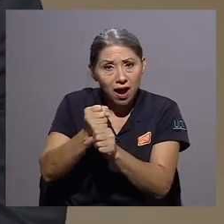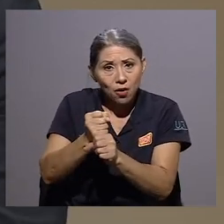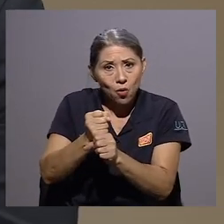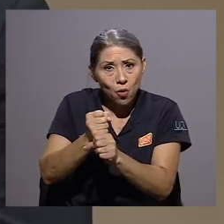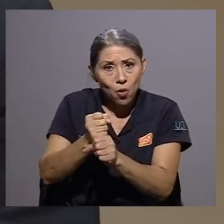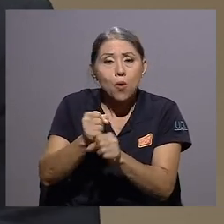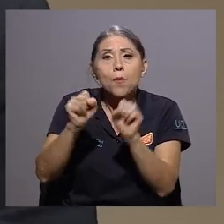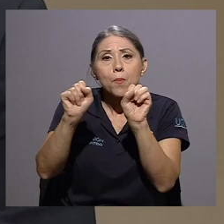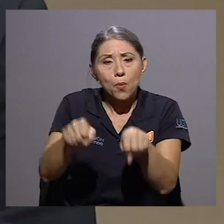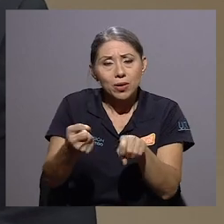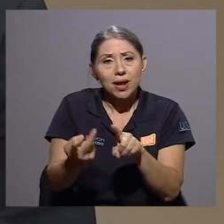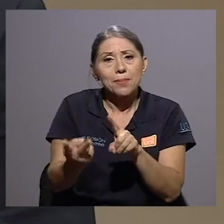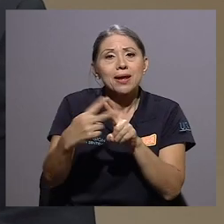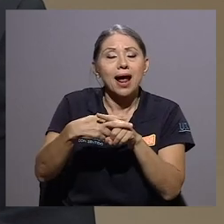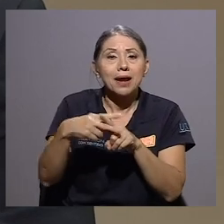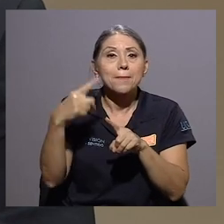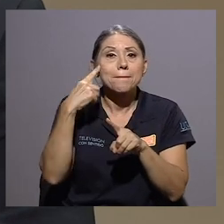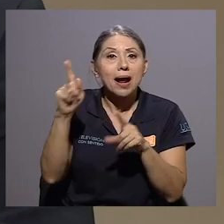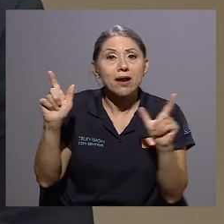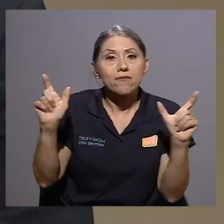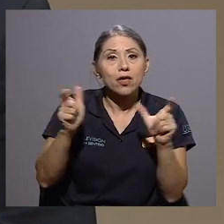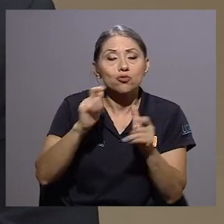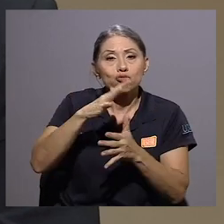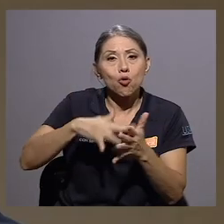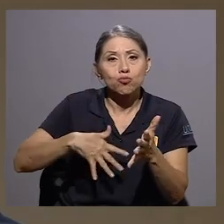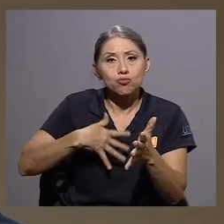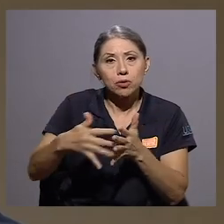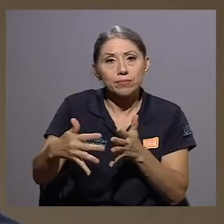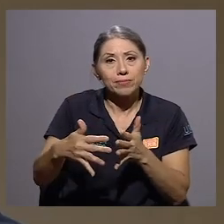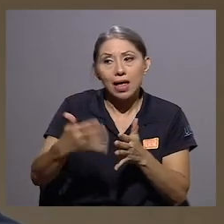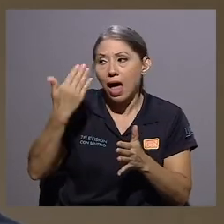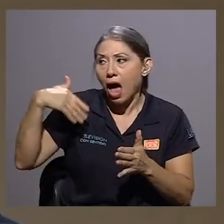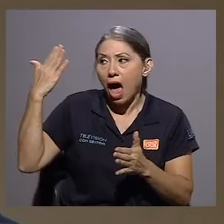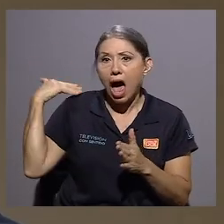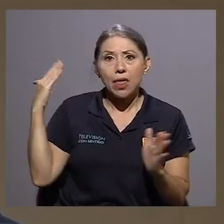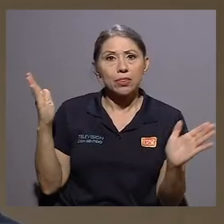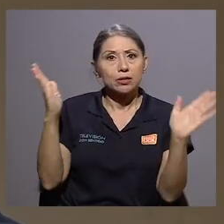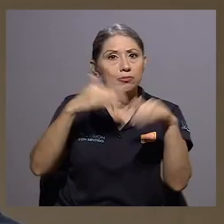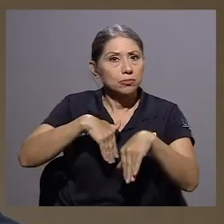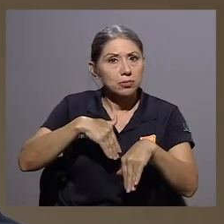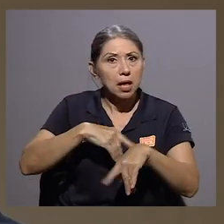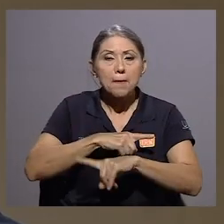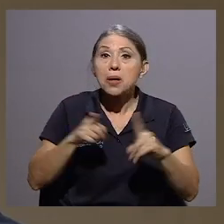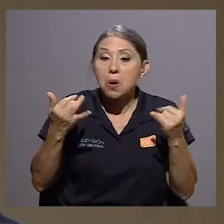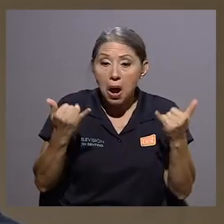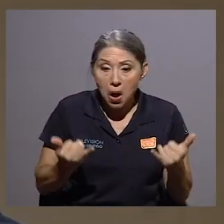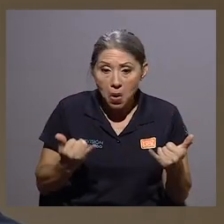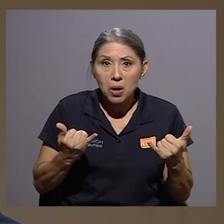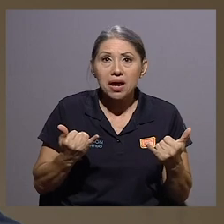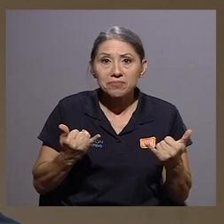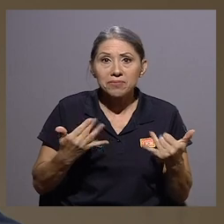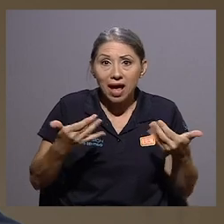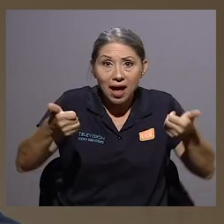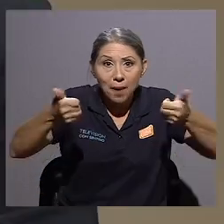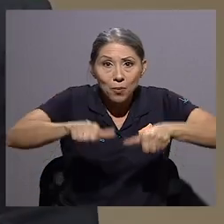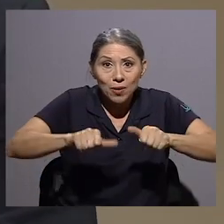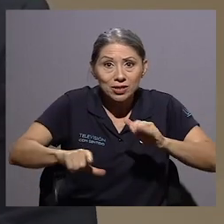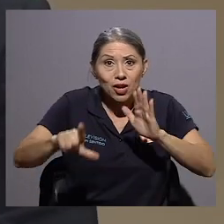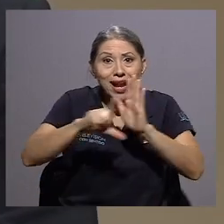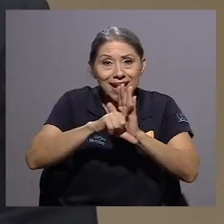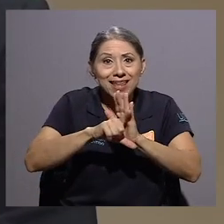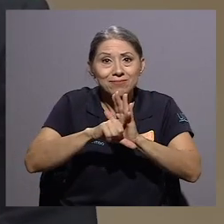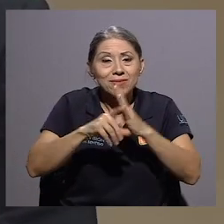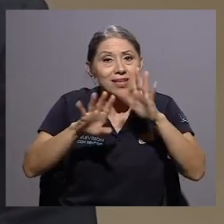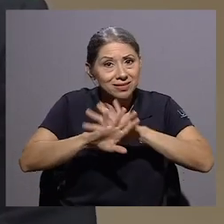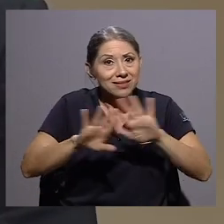privado podría aplicar a esta medida de reducción, que no la teníamos antes y que sí la tenemos a partir de la aprobación de la ley por parte